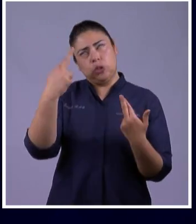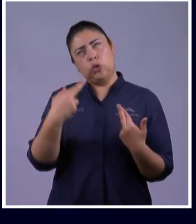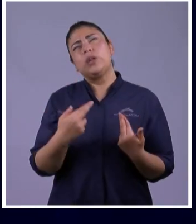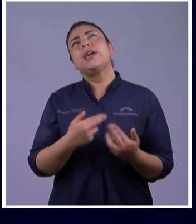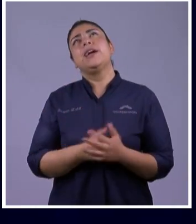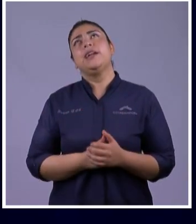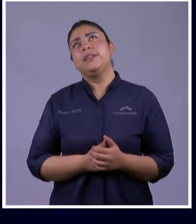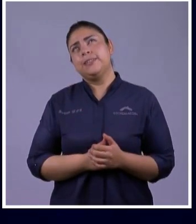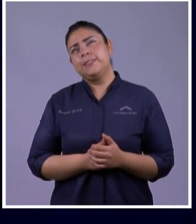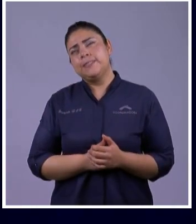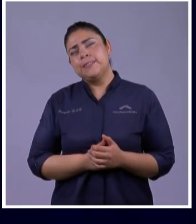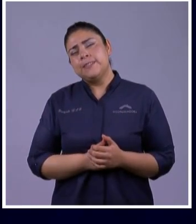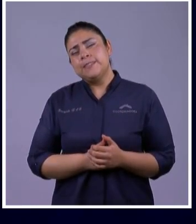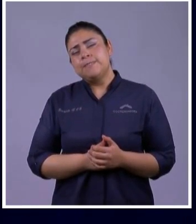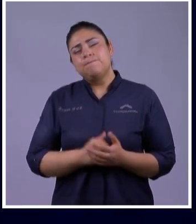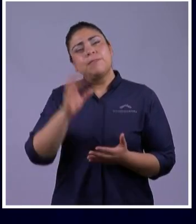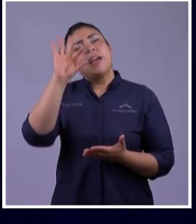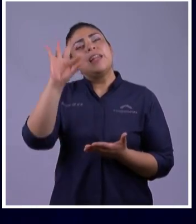Uy Hay Una Unción